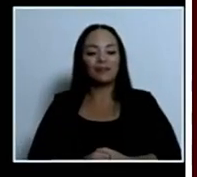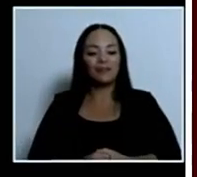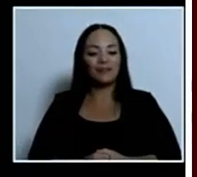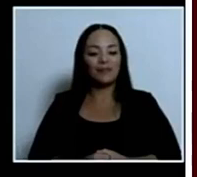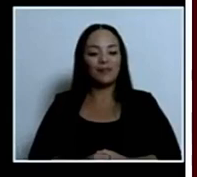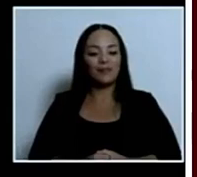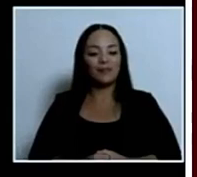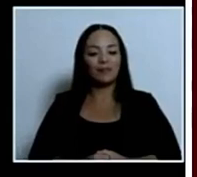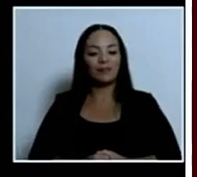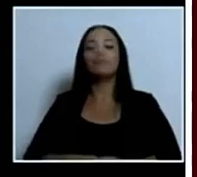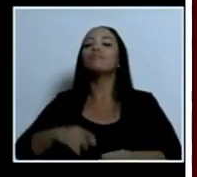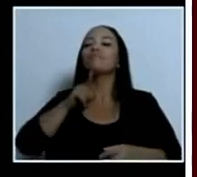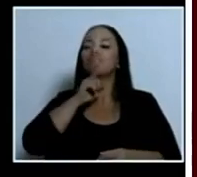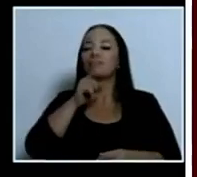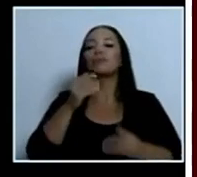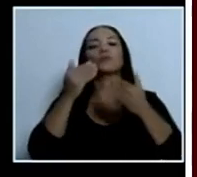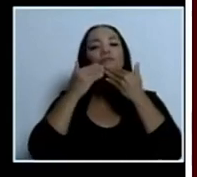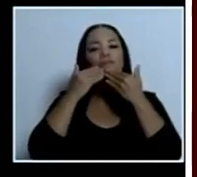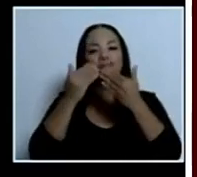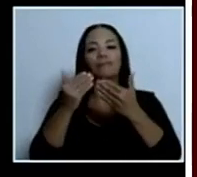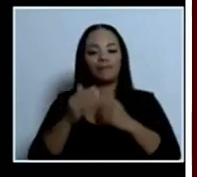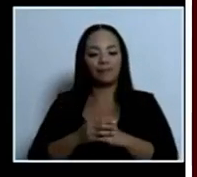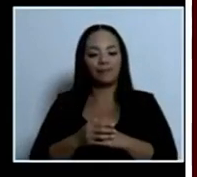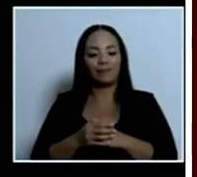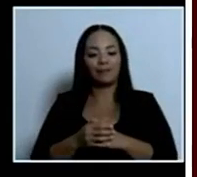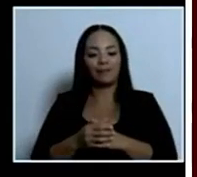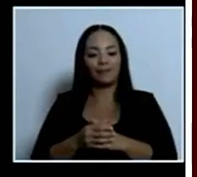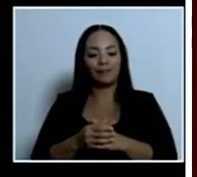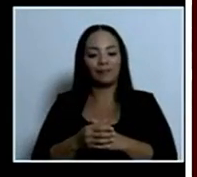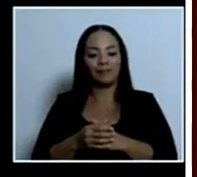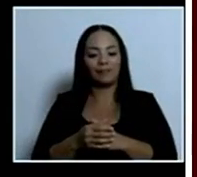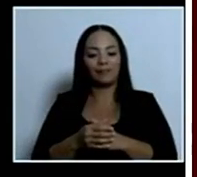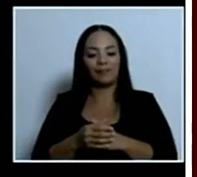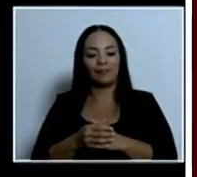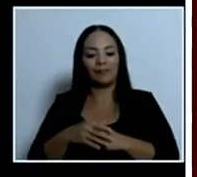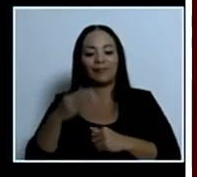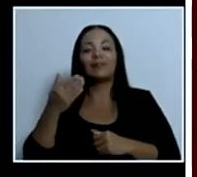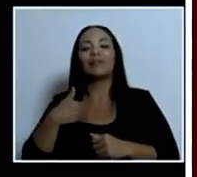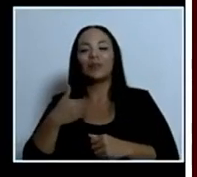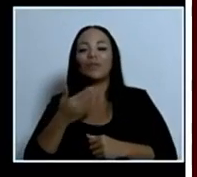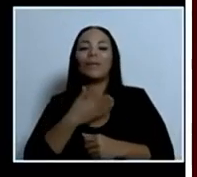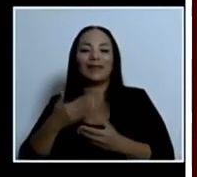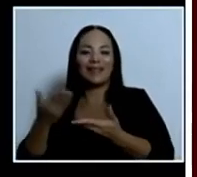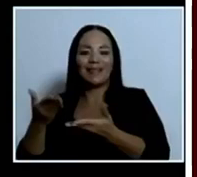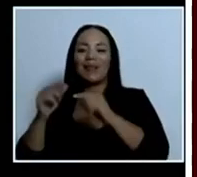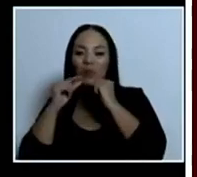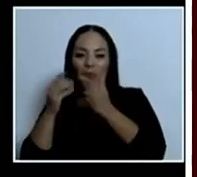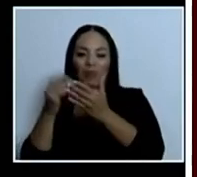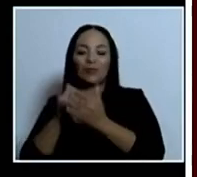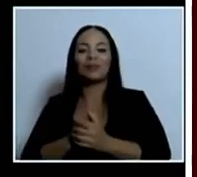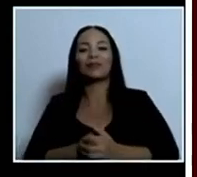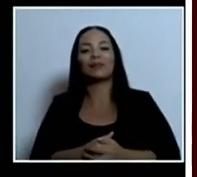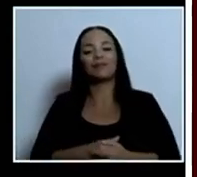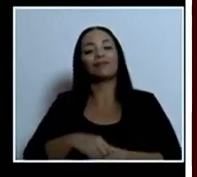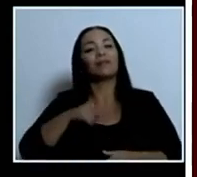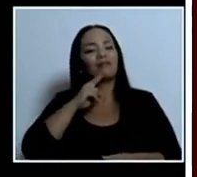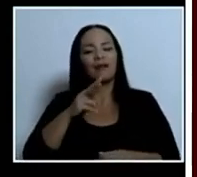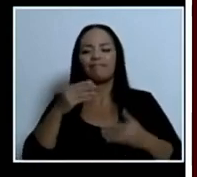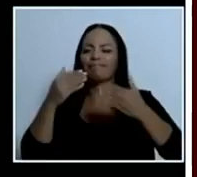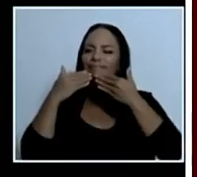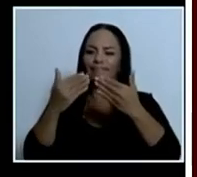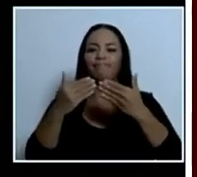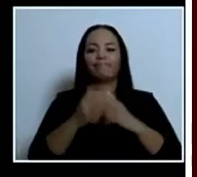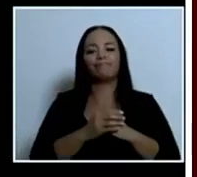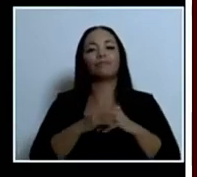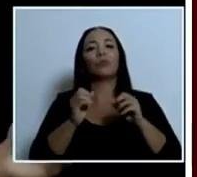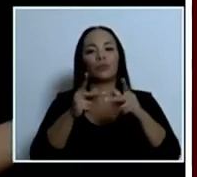De verdad estoy agradecido con el señor Rodríguez Coch... Perdón. No, se preocupe. Señor presidente. De verdad estoy muy agradecido por